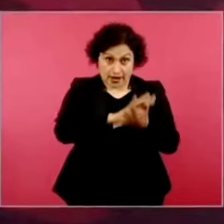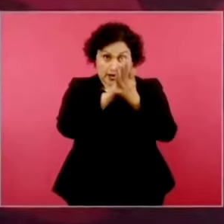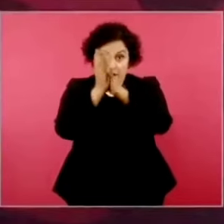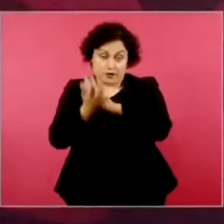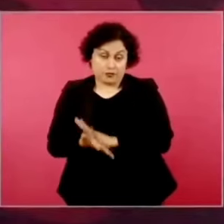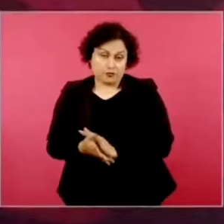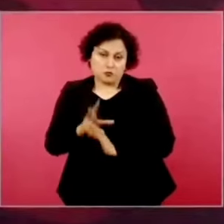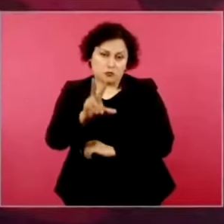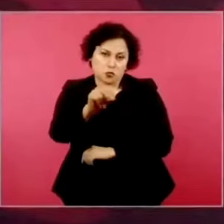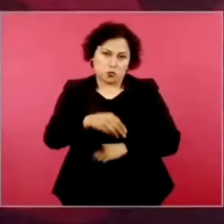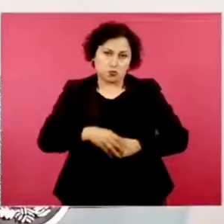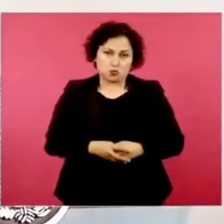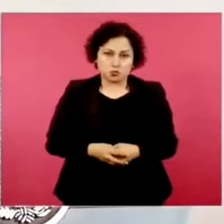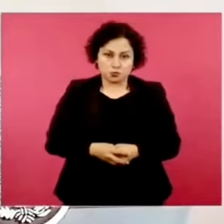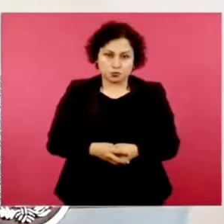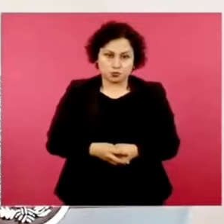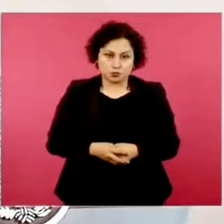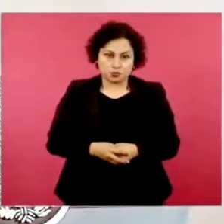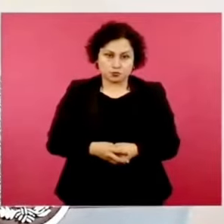la vía electoral.